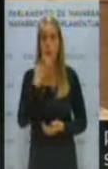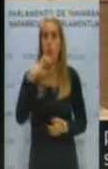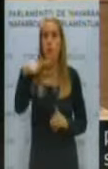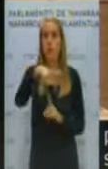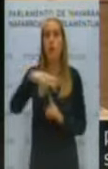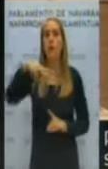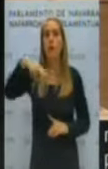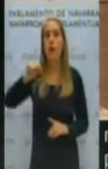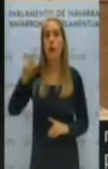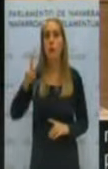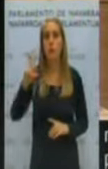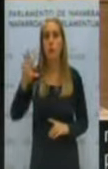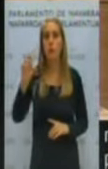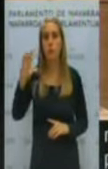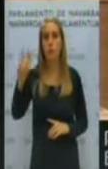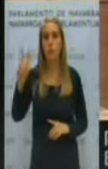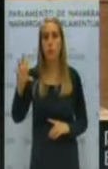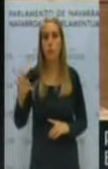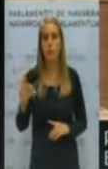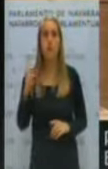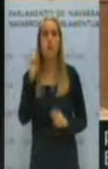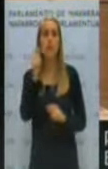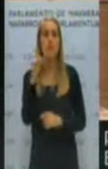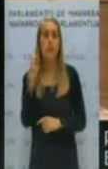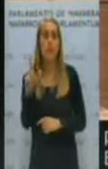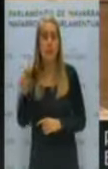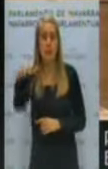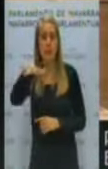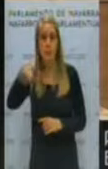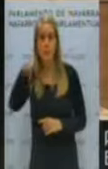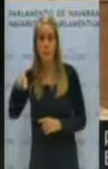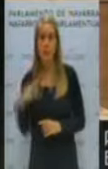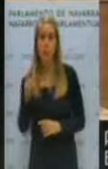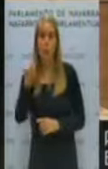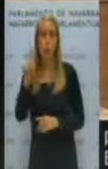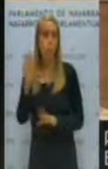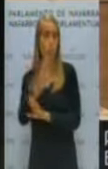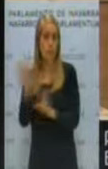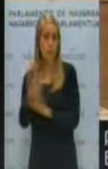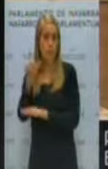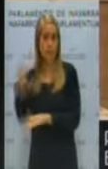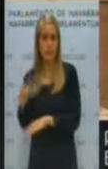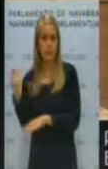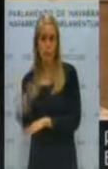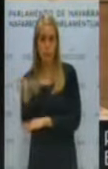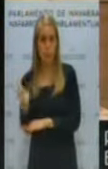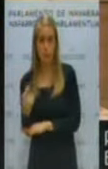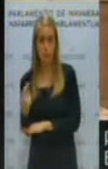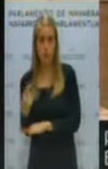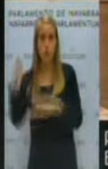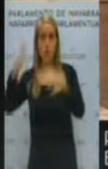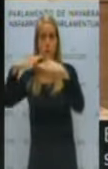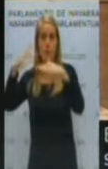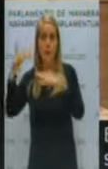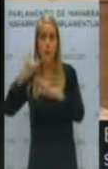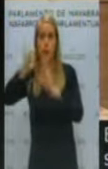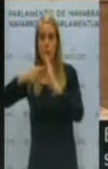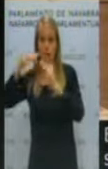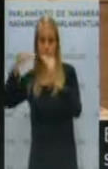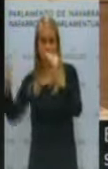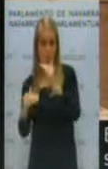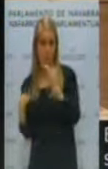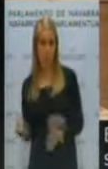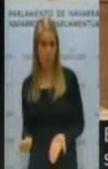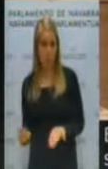Navascoés que muchas veces se encuentra simplemente con un efectivo de bomberos y eso es algo que está por debajo del mínimo legal. Por tanto,